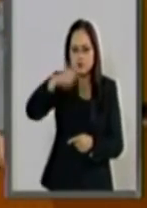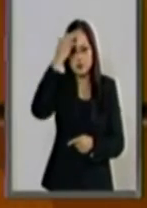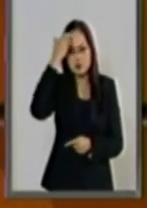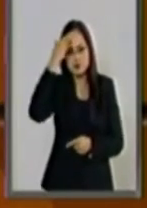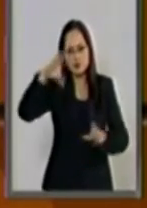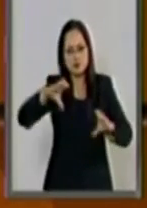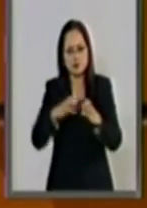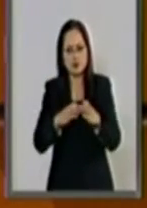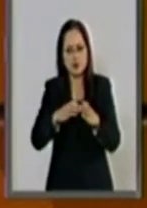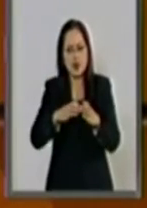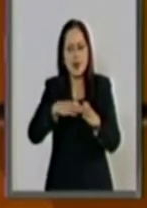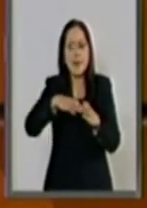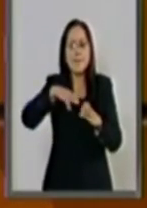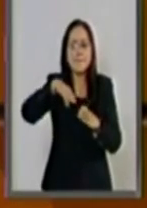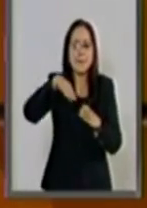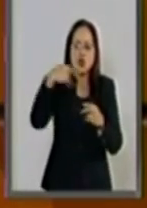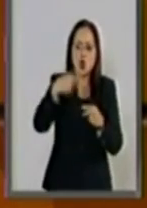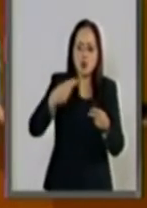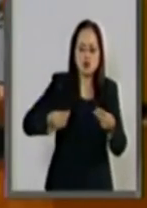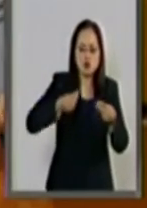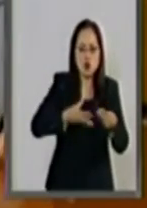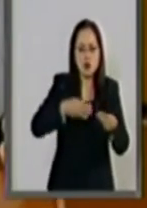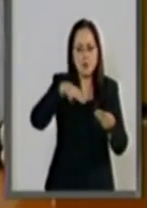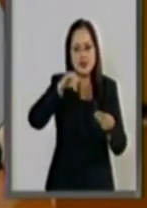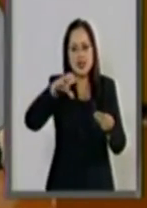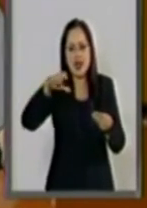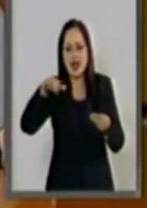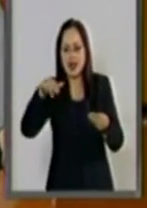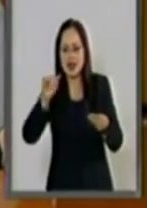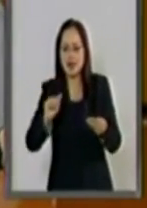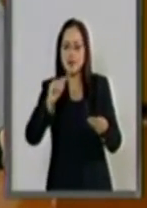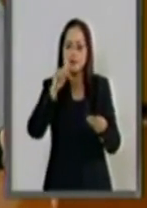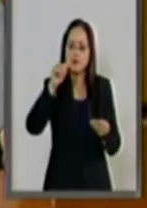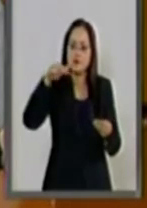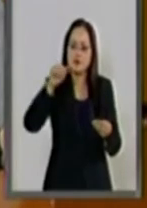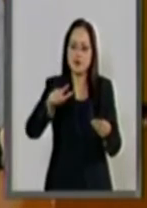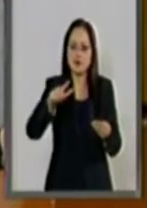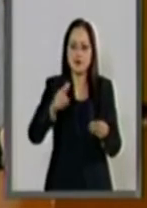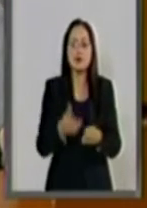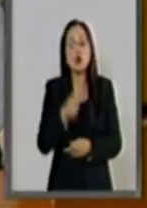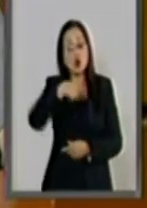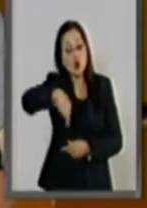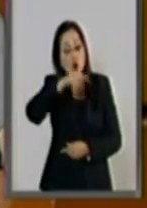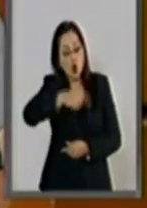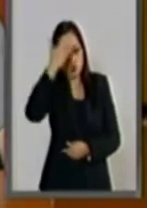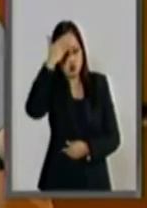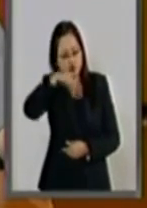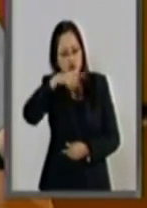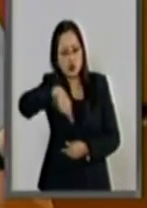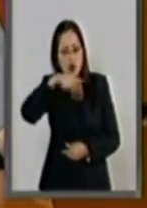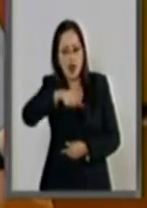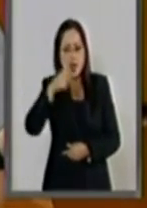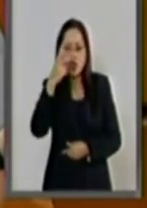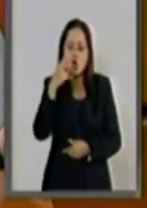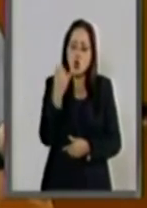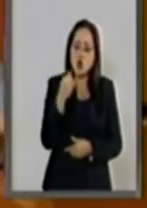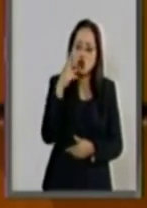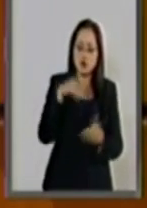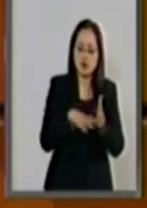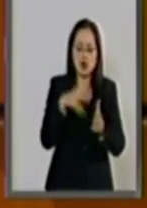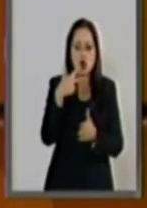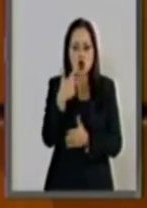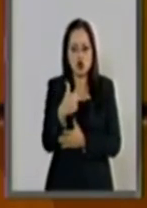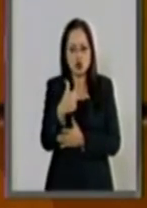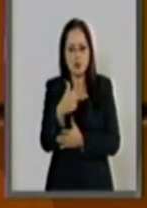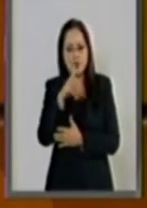como miscelánea penal. Como todos ustedes saben, en junio del 2008, fue publicado en el Diario Oficial